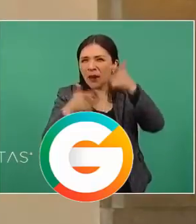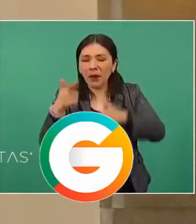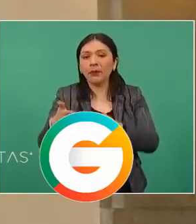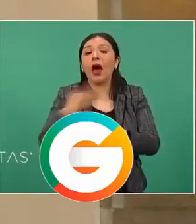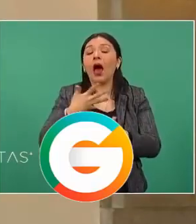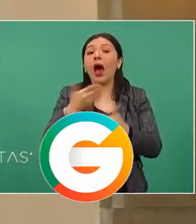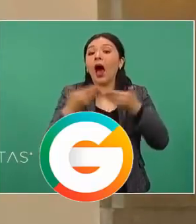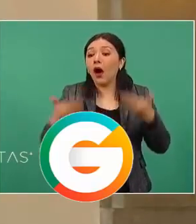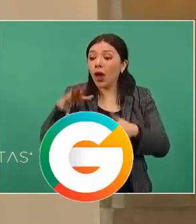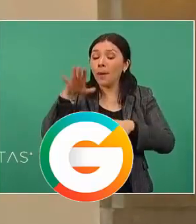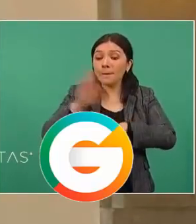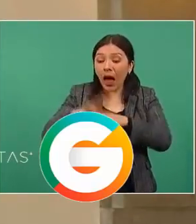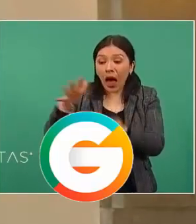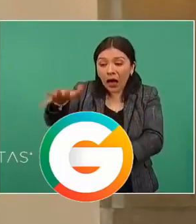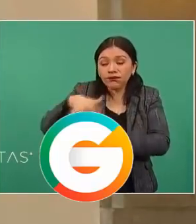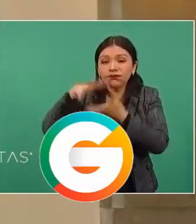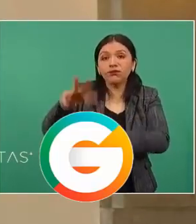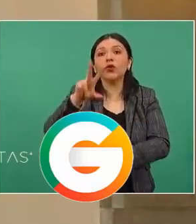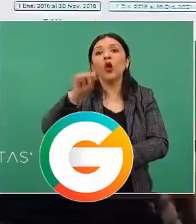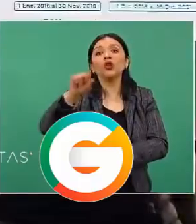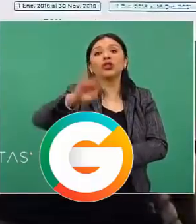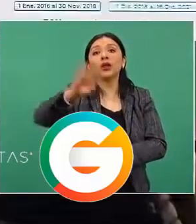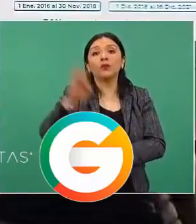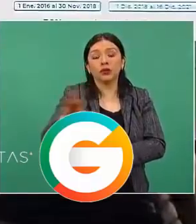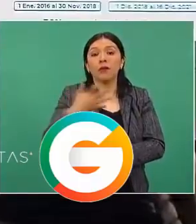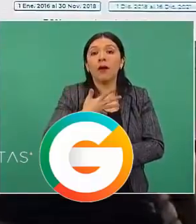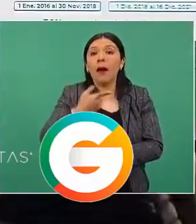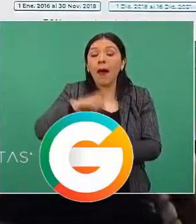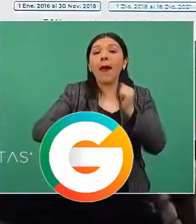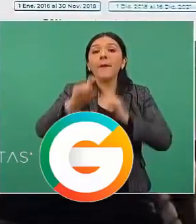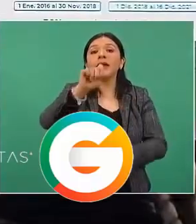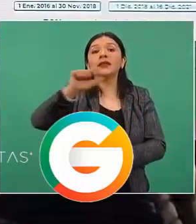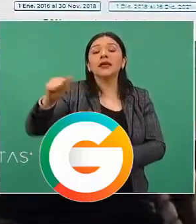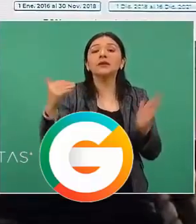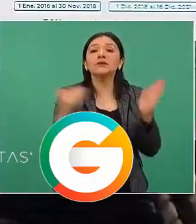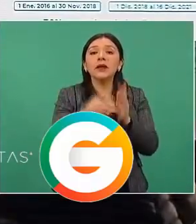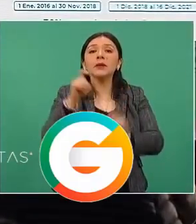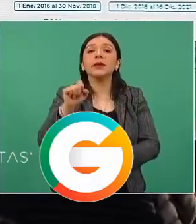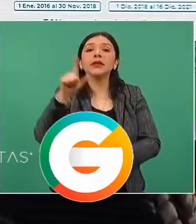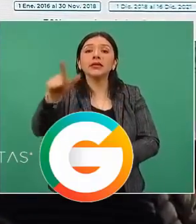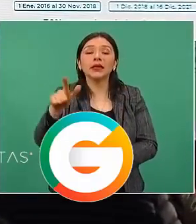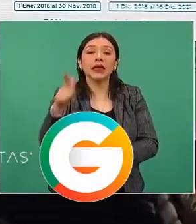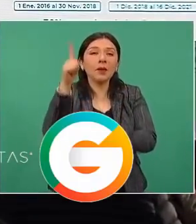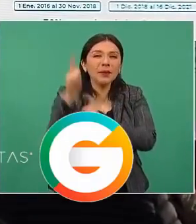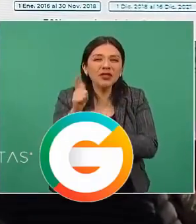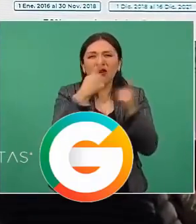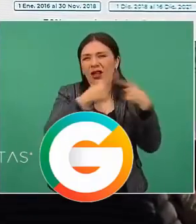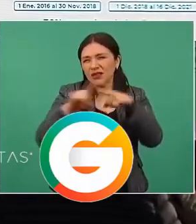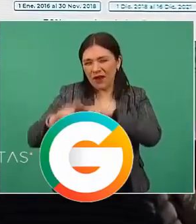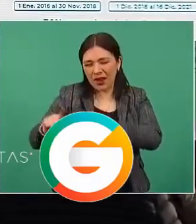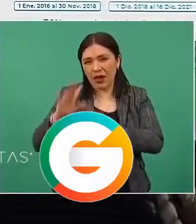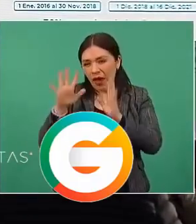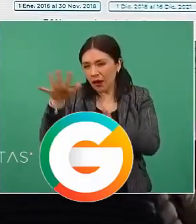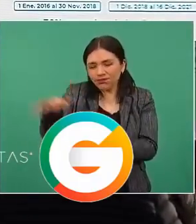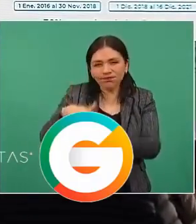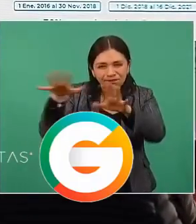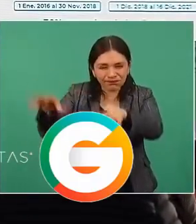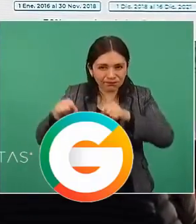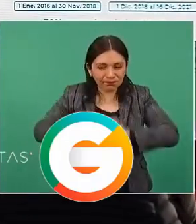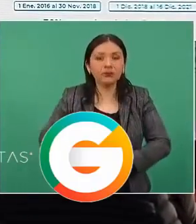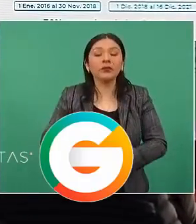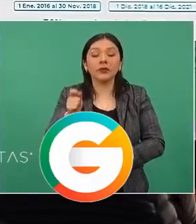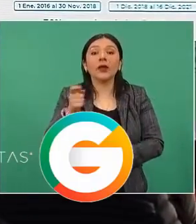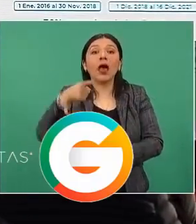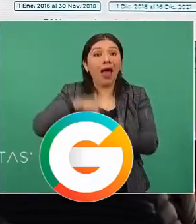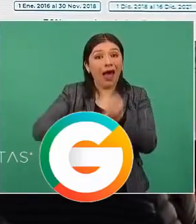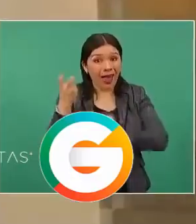aseguramientos. Son 26 mil 27 armas que se han asegurado. Muchas de ellas, el